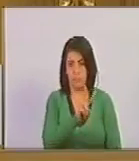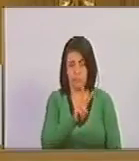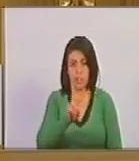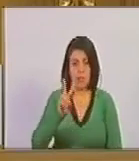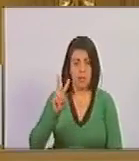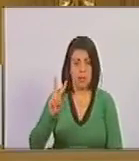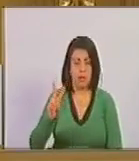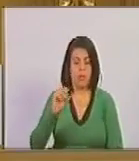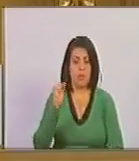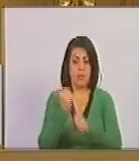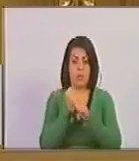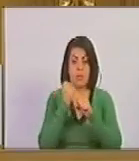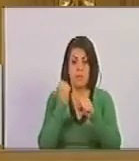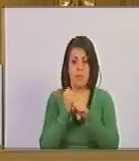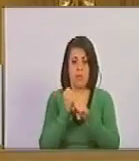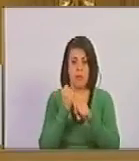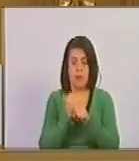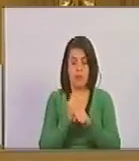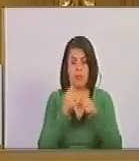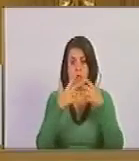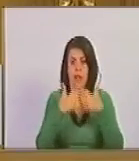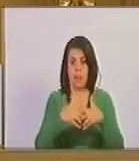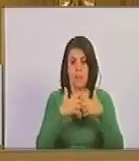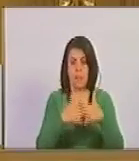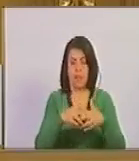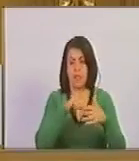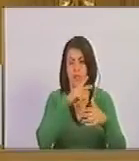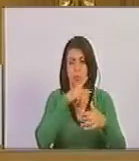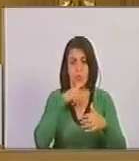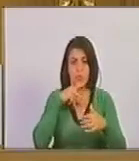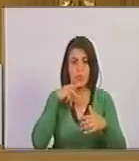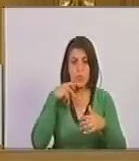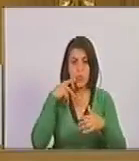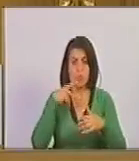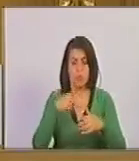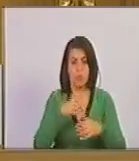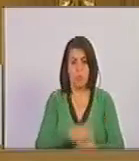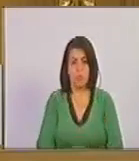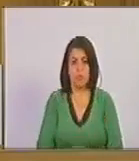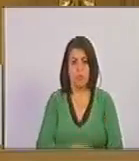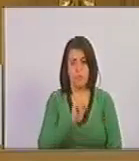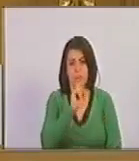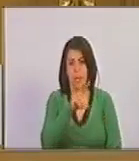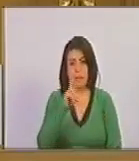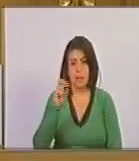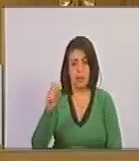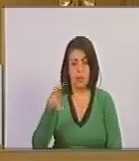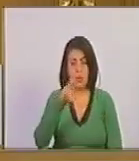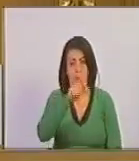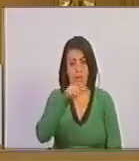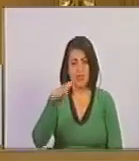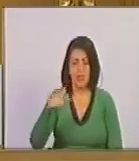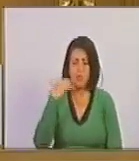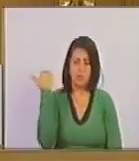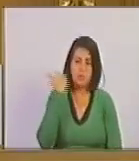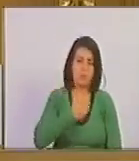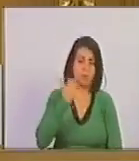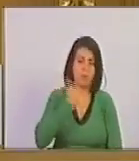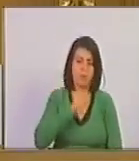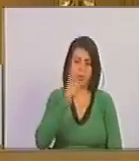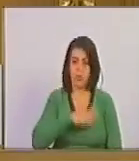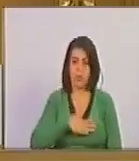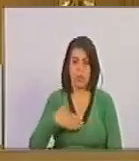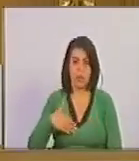trabajadores de la empresa de azúcar con suminicial, 22 personas degolladas porque no